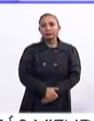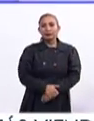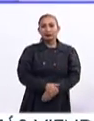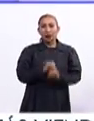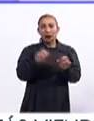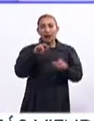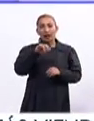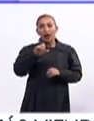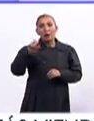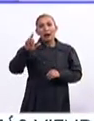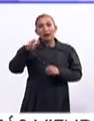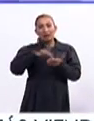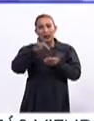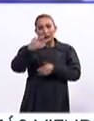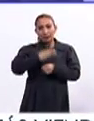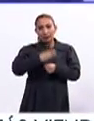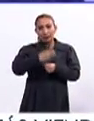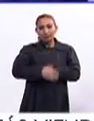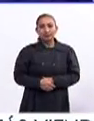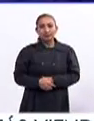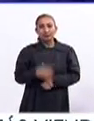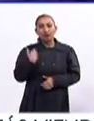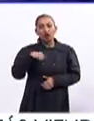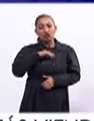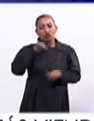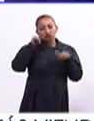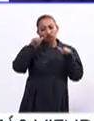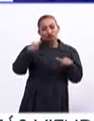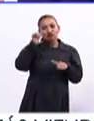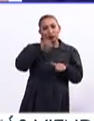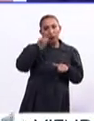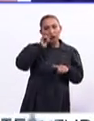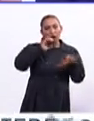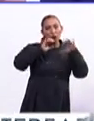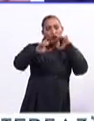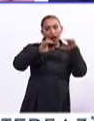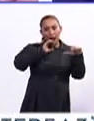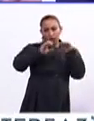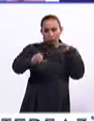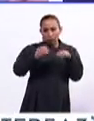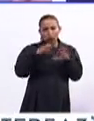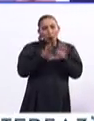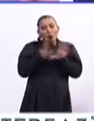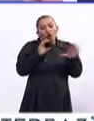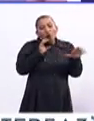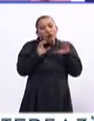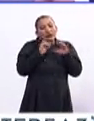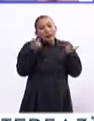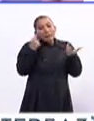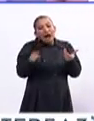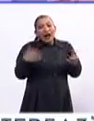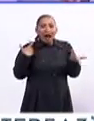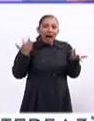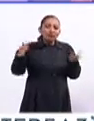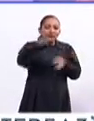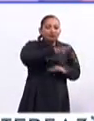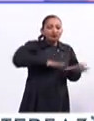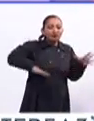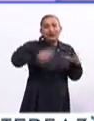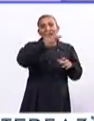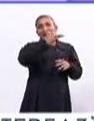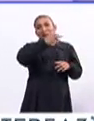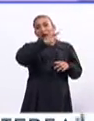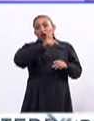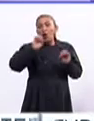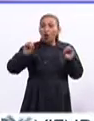supuesto, Ana Cristina, Omar, muchas gracias por invitarnos. Pues nosotros nos hemos dedicado siempre a la comunicación. Ha sido comunicación para el mercado hispano, a